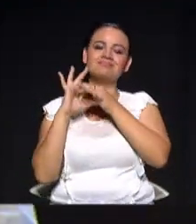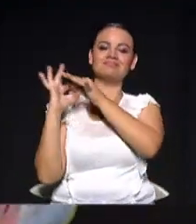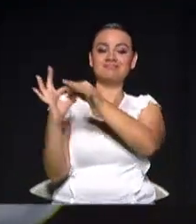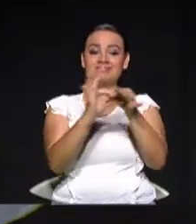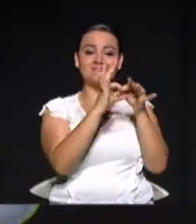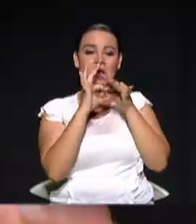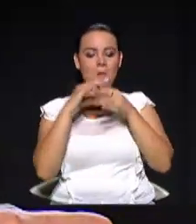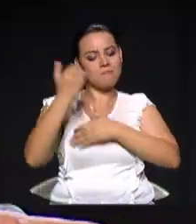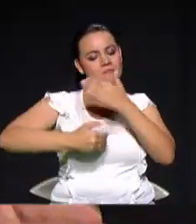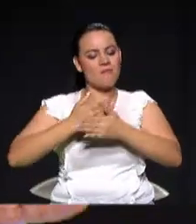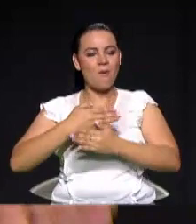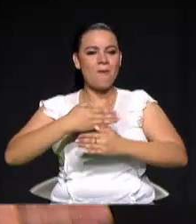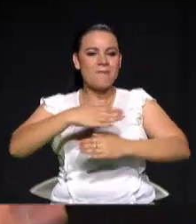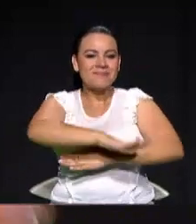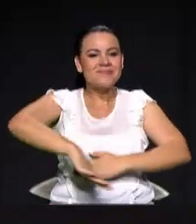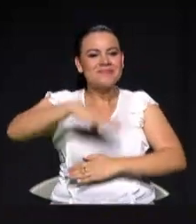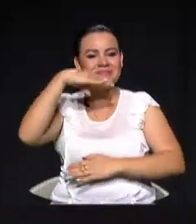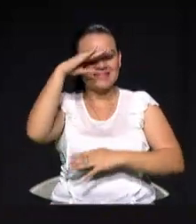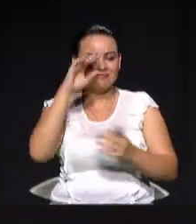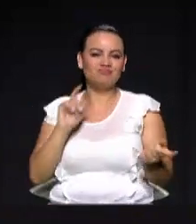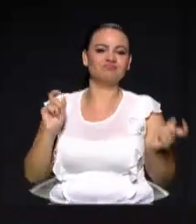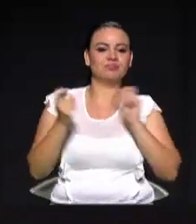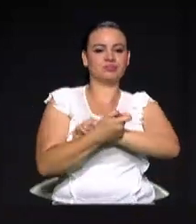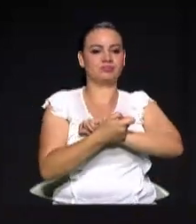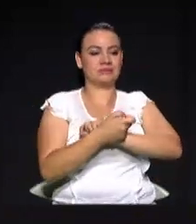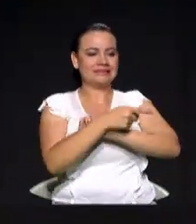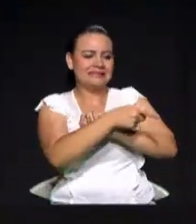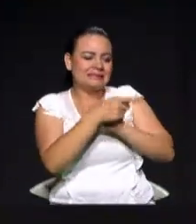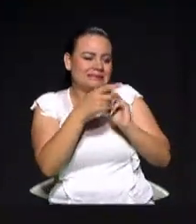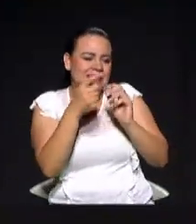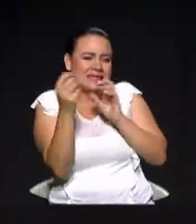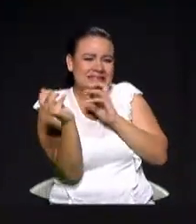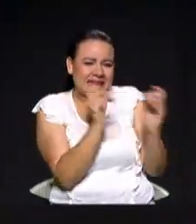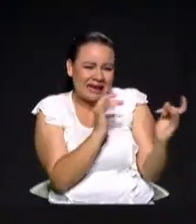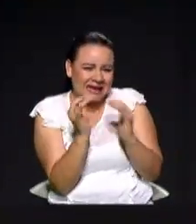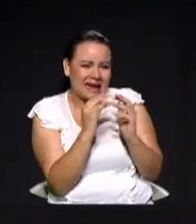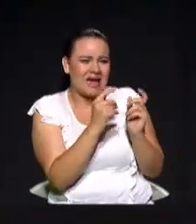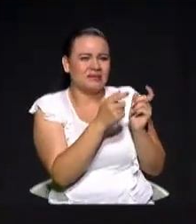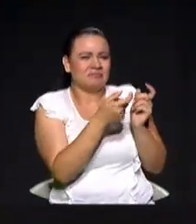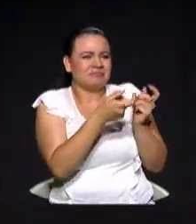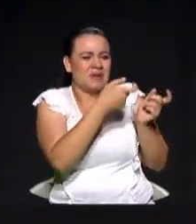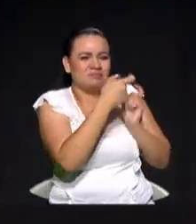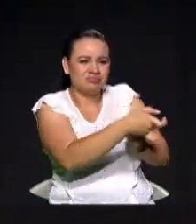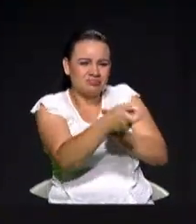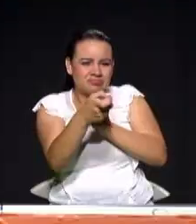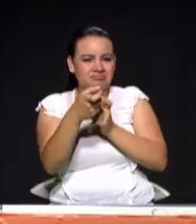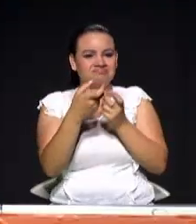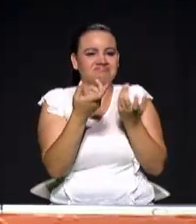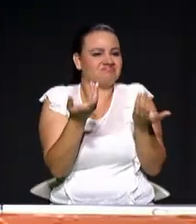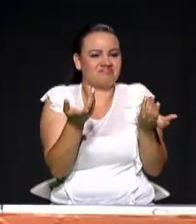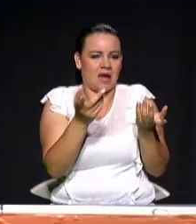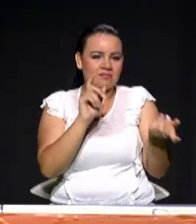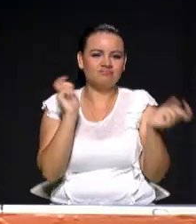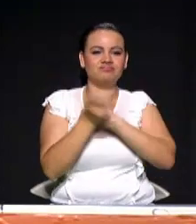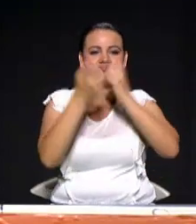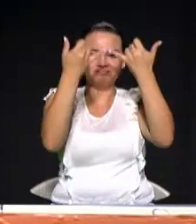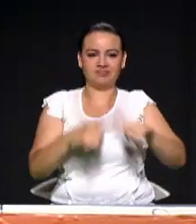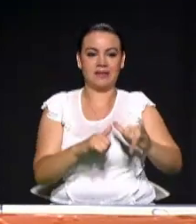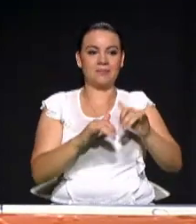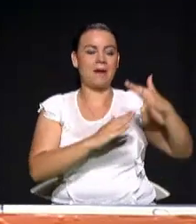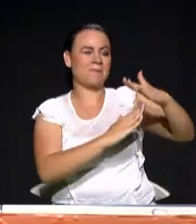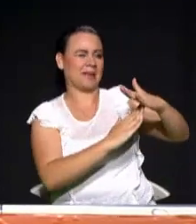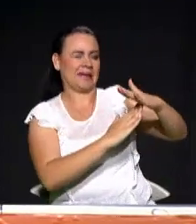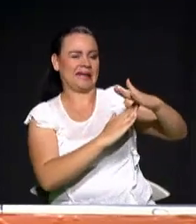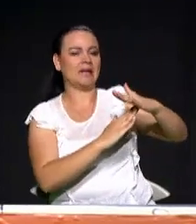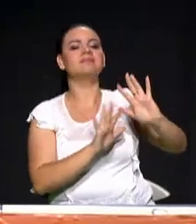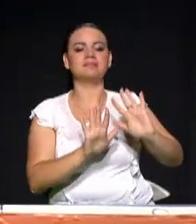Medellín. La violencia la vamos a terminar. La violencia es el fin de la victoria que vamos Candidata Gemma